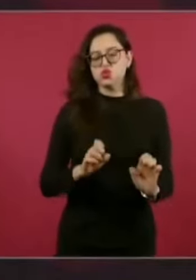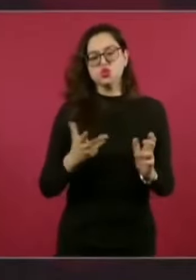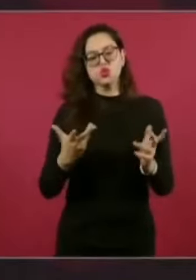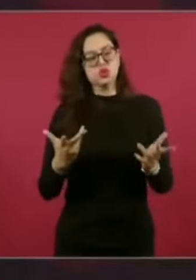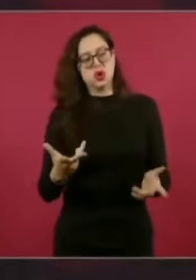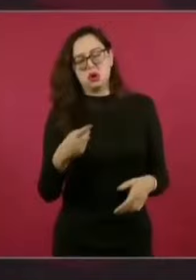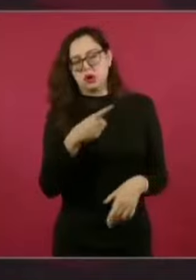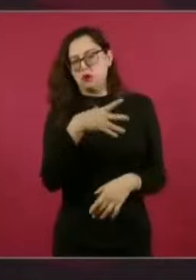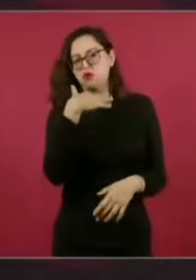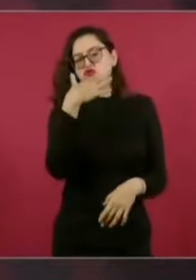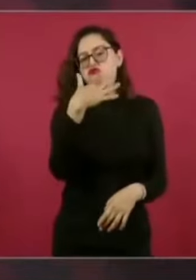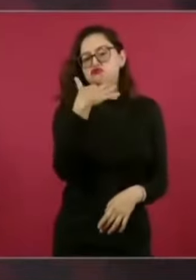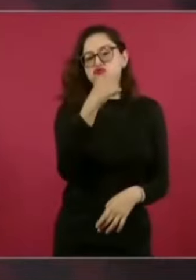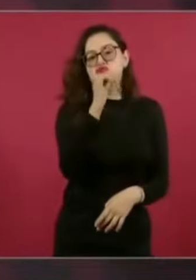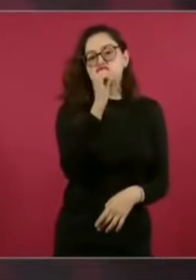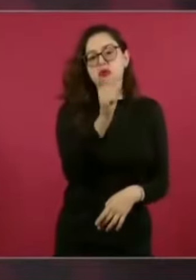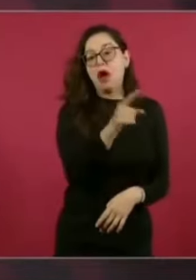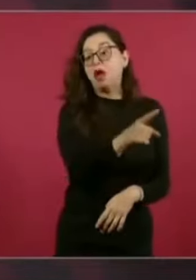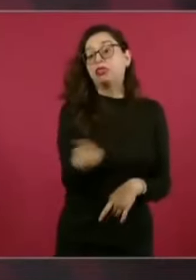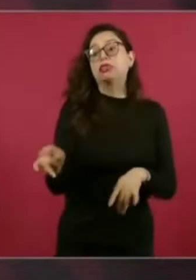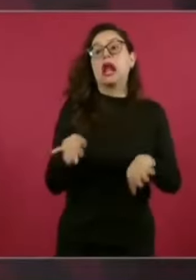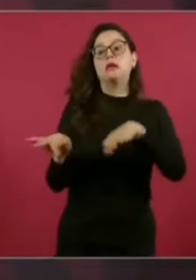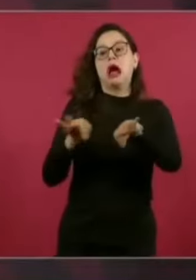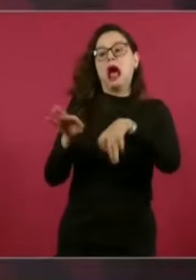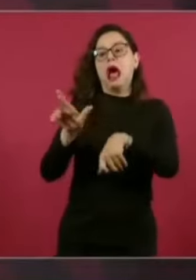al de abajo, de todo.